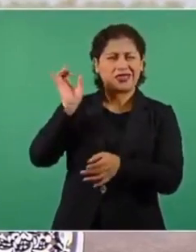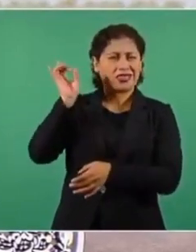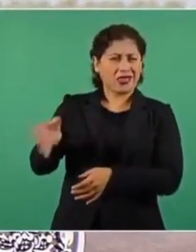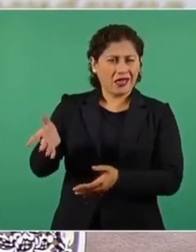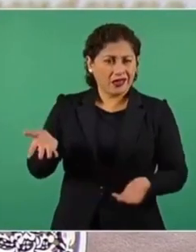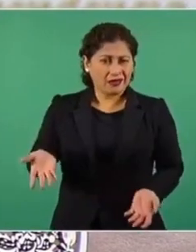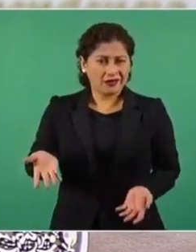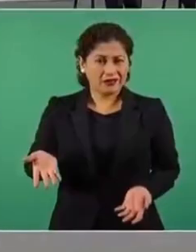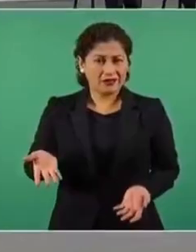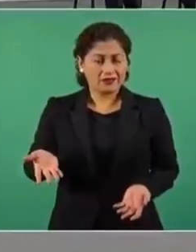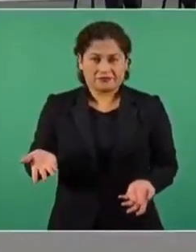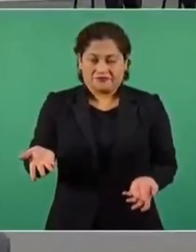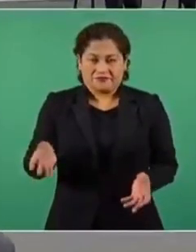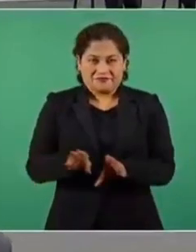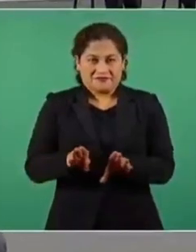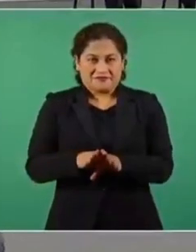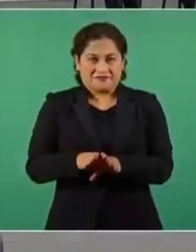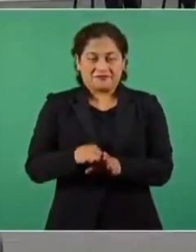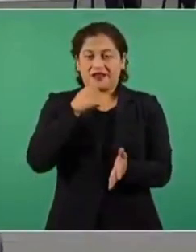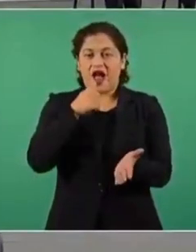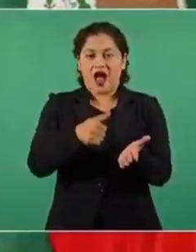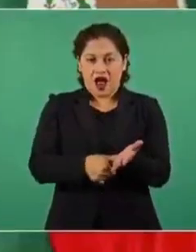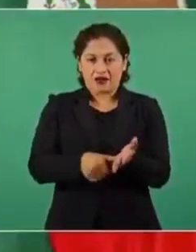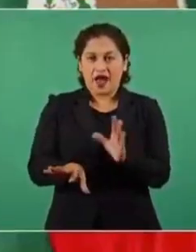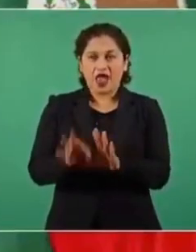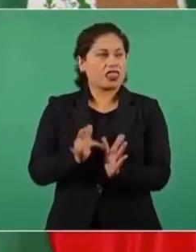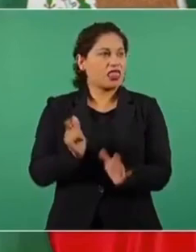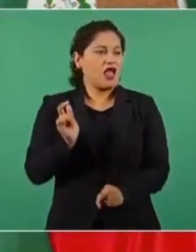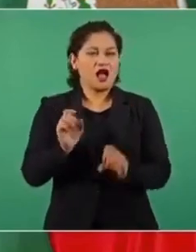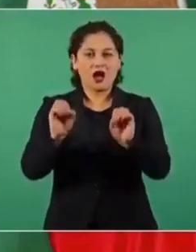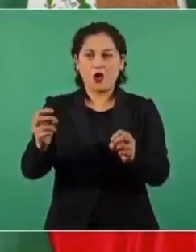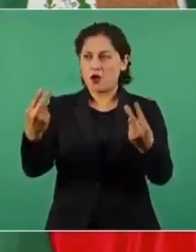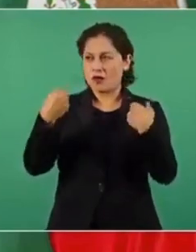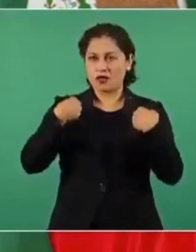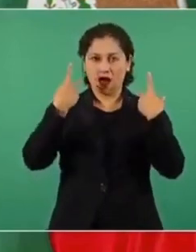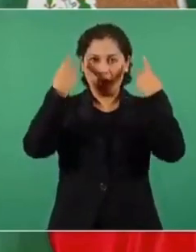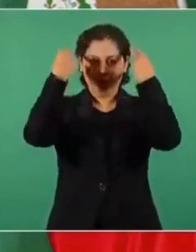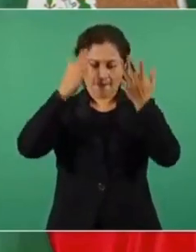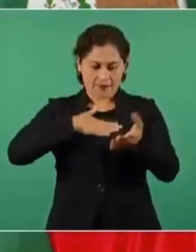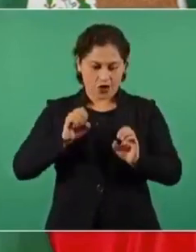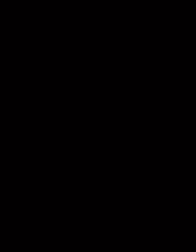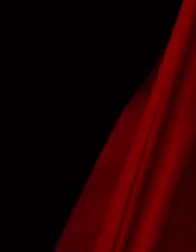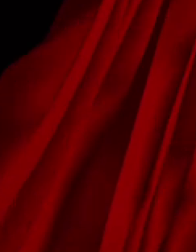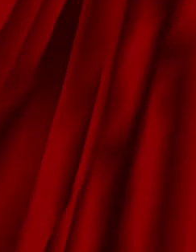Si no es por la carta es porque me corté el pelo en la oficina.